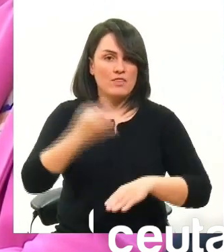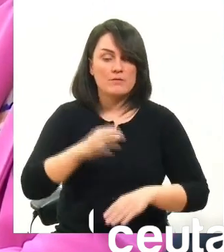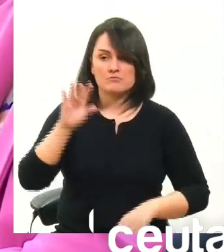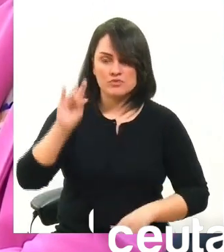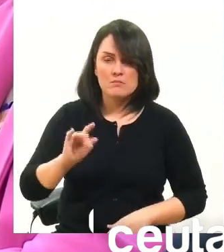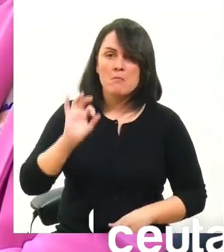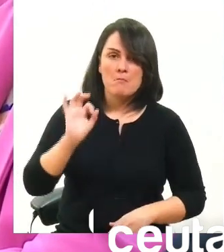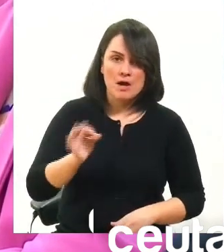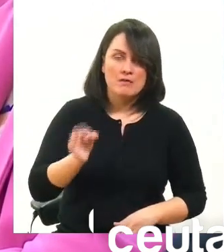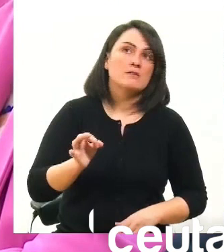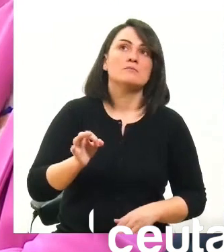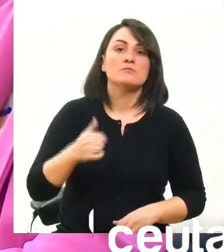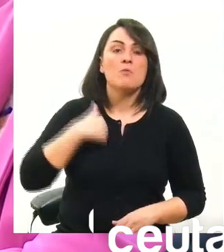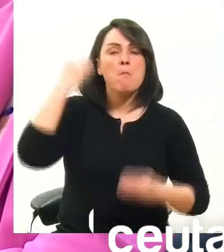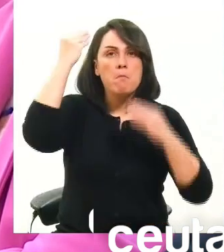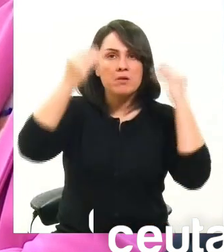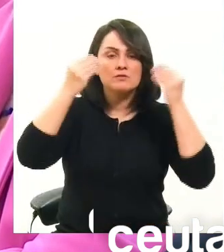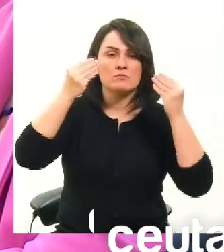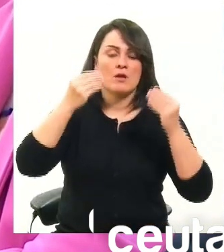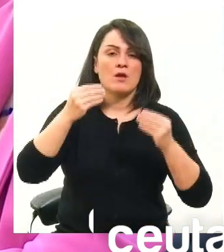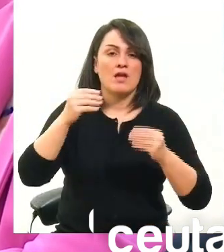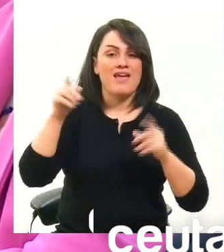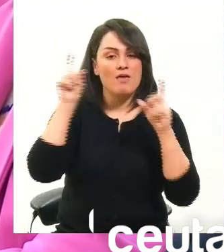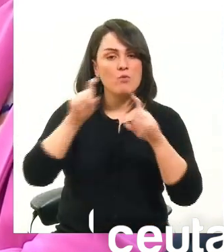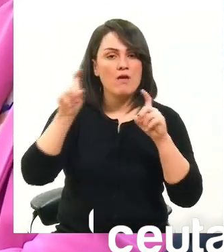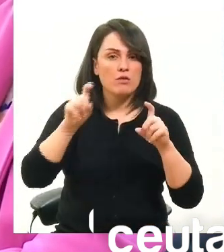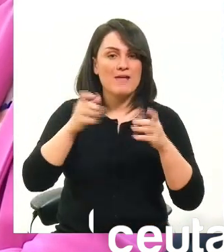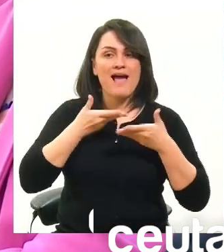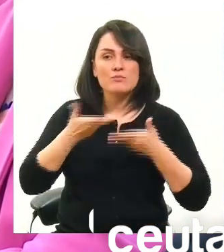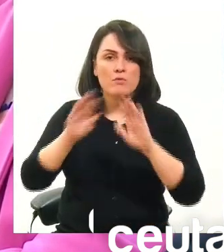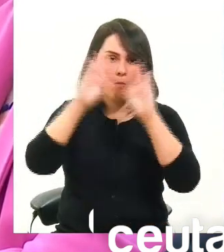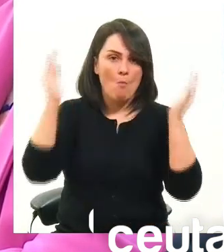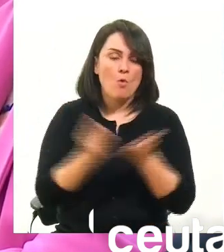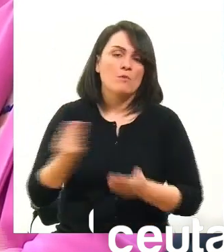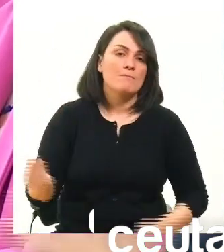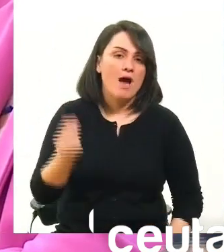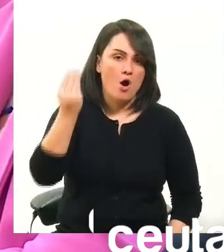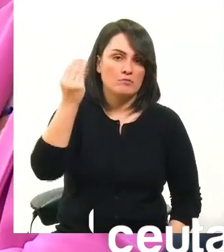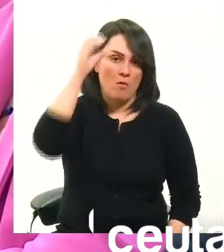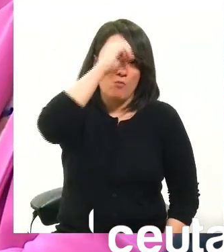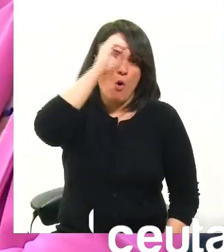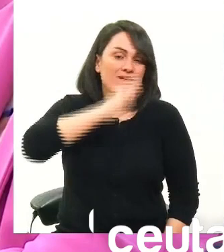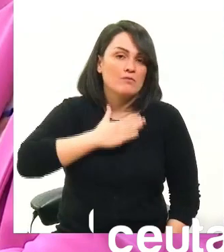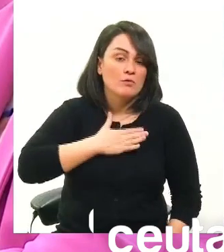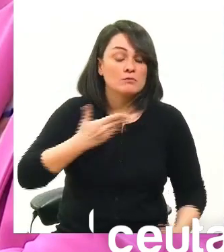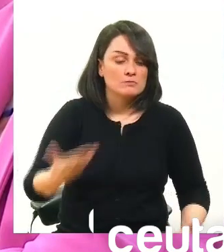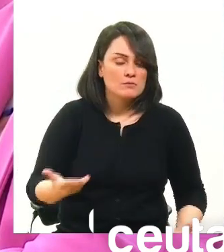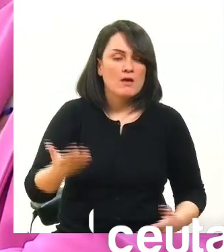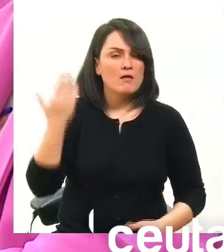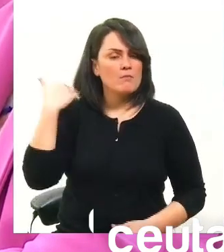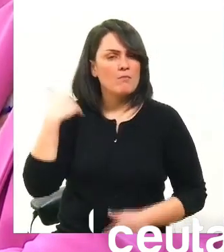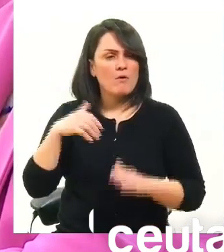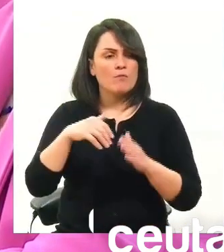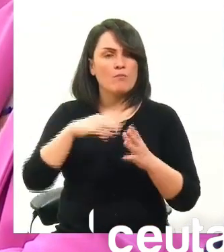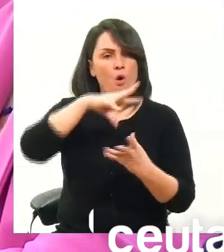de los que pienso que la educación es el motor que mueve y moverá el mundo y hace unos días leía un artículo sobre las